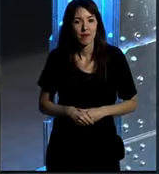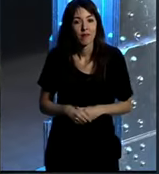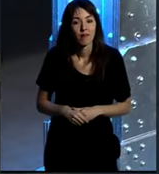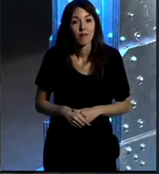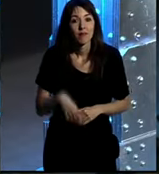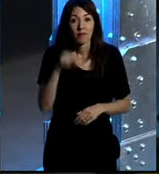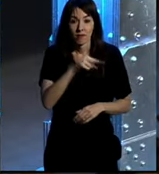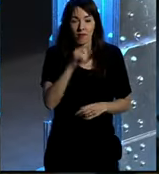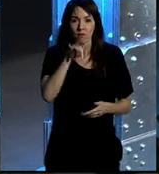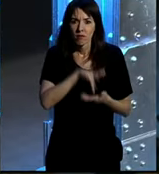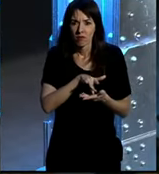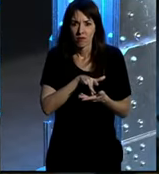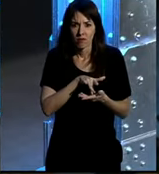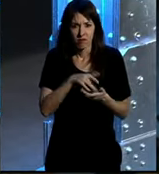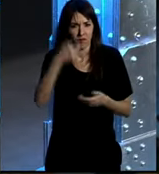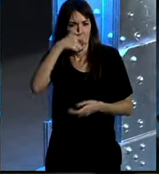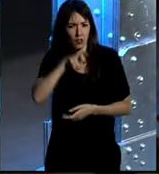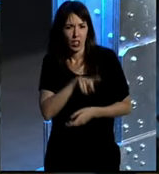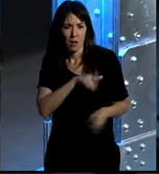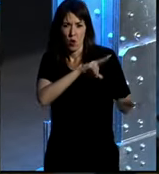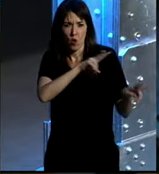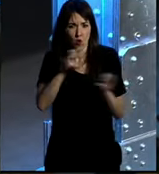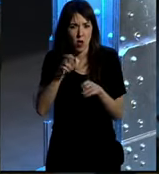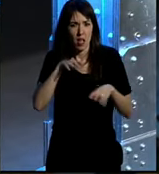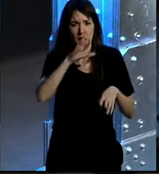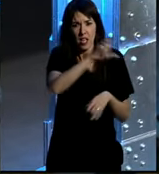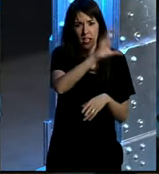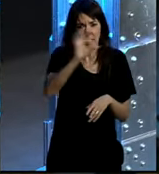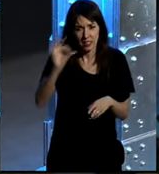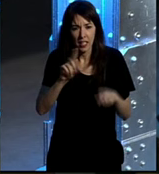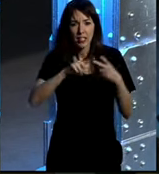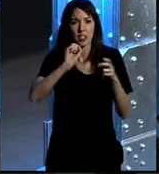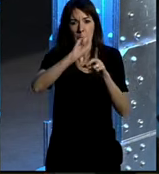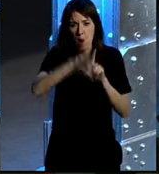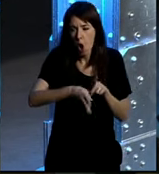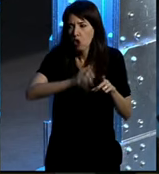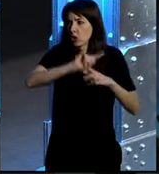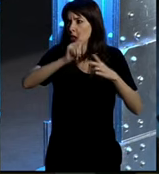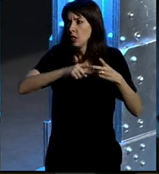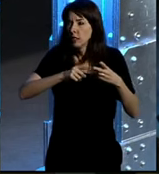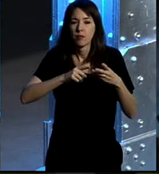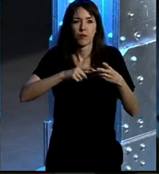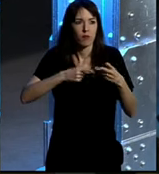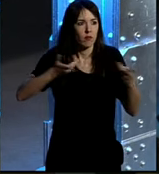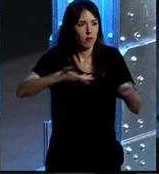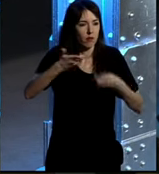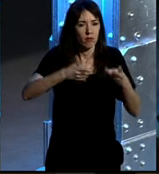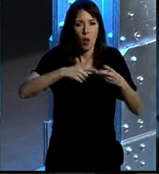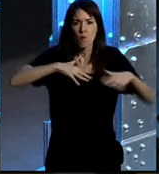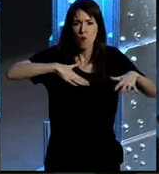Esto nos ha traído multitud de jerga de términos. Hablamos de RSS, de blogs, de